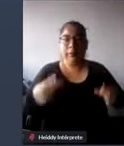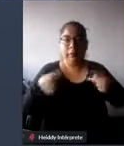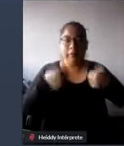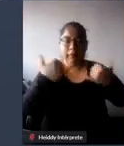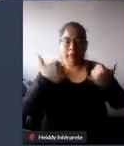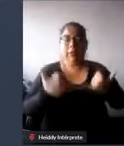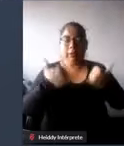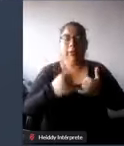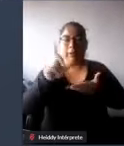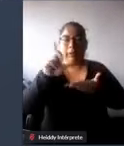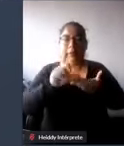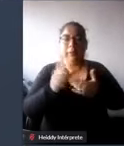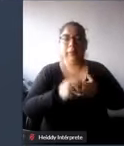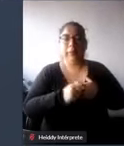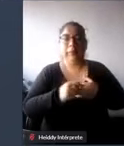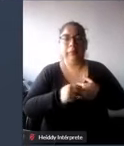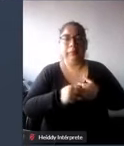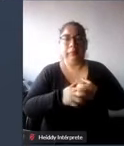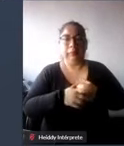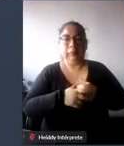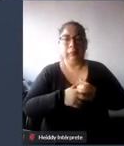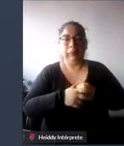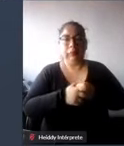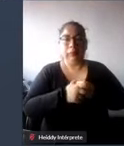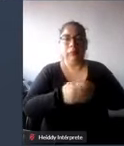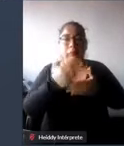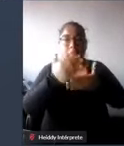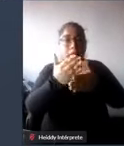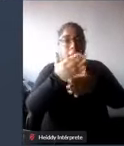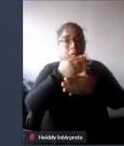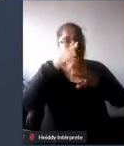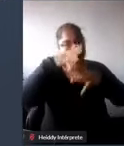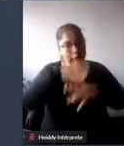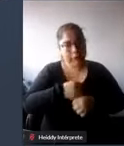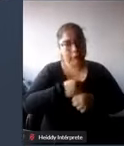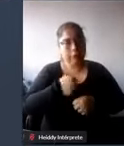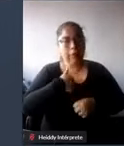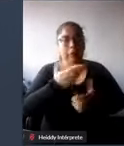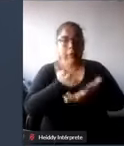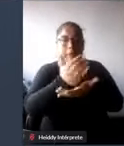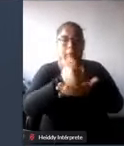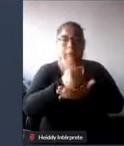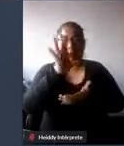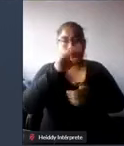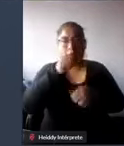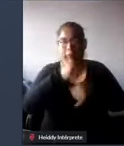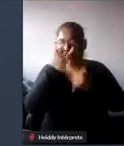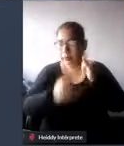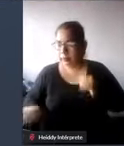me reservo el resto de lo que quiero compartirles para esos cinco minutos